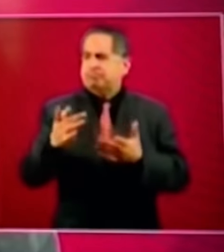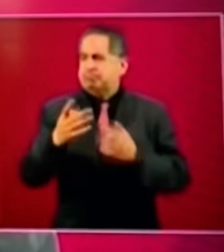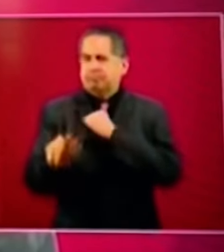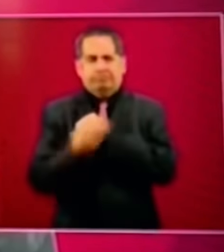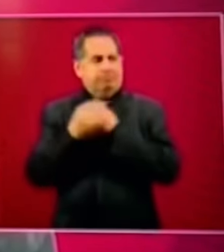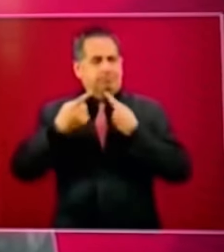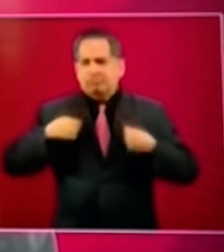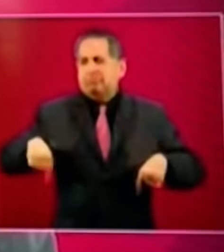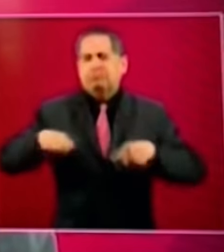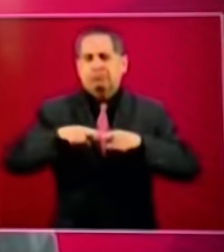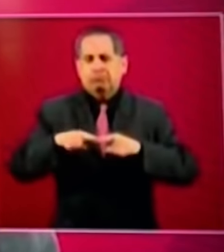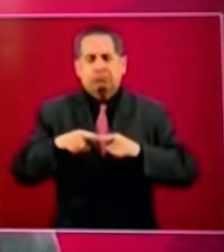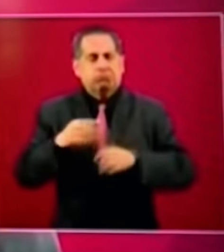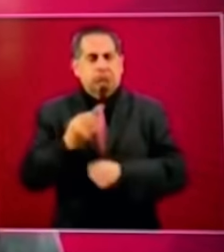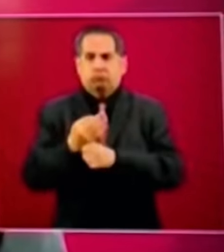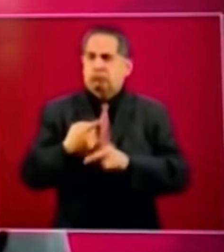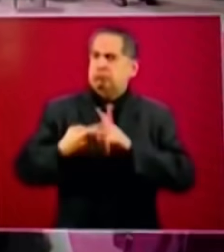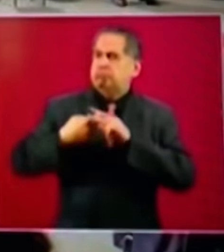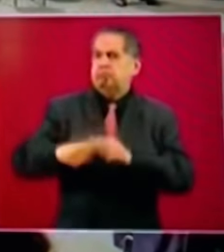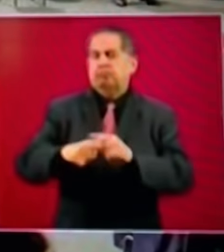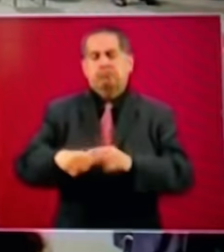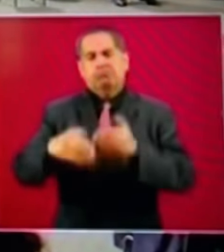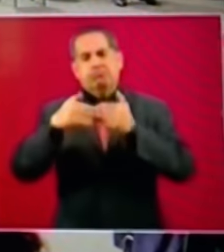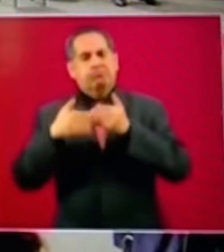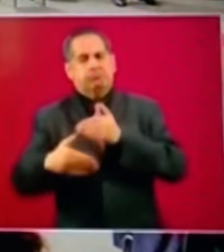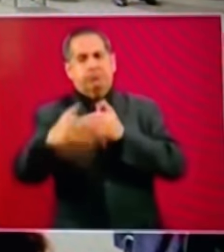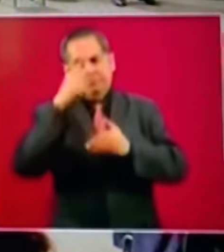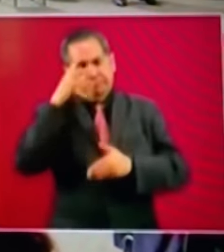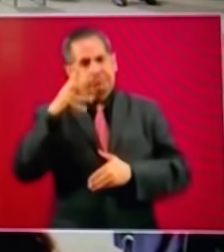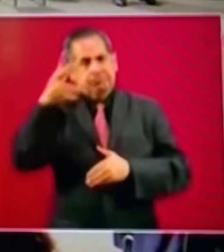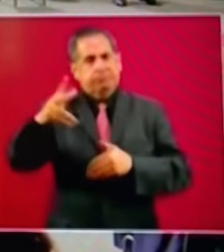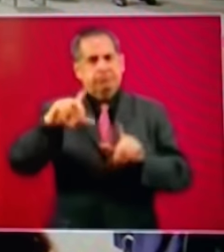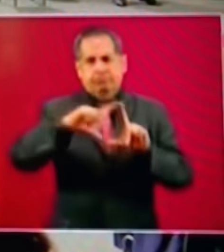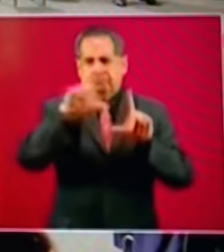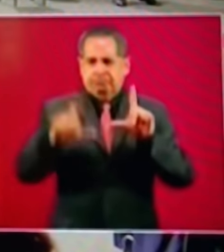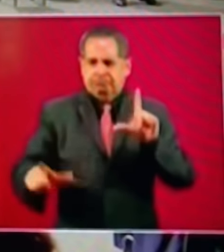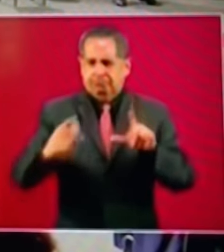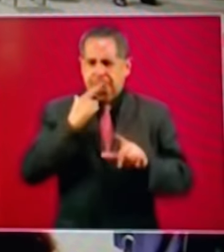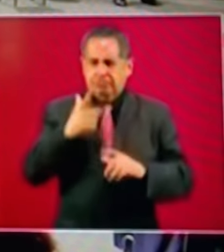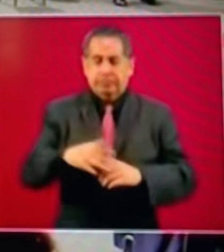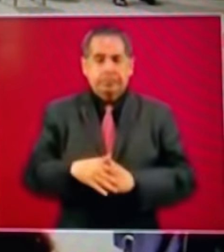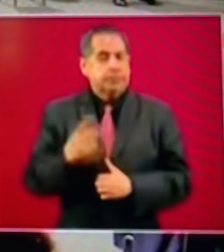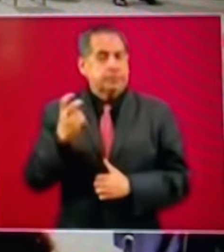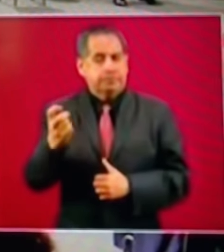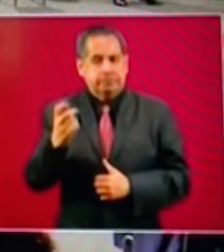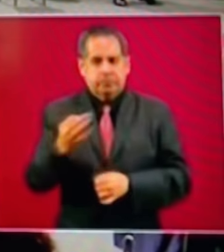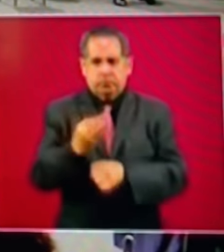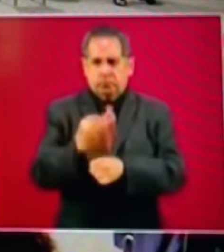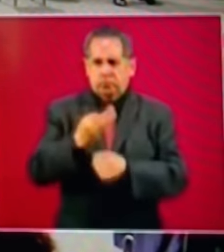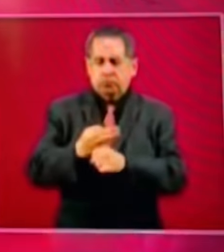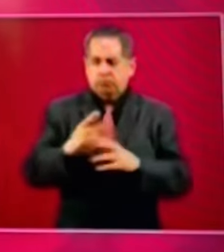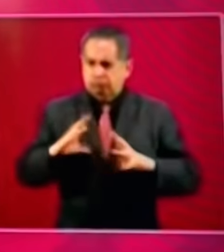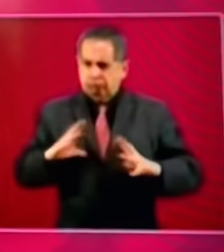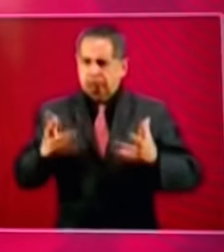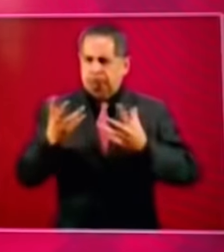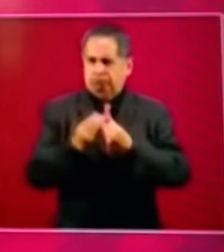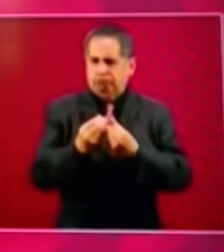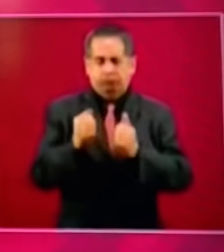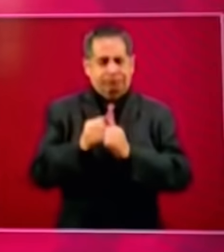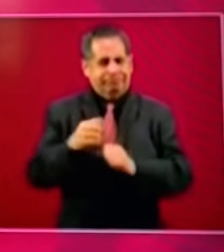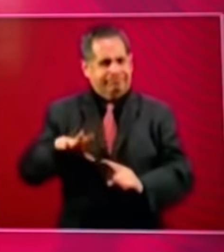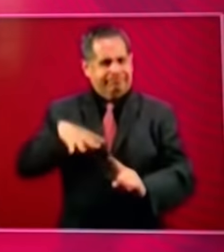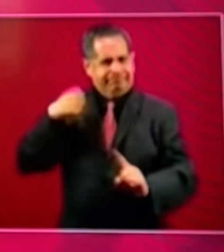y sentar las bases para tener un mejor país por eso estamos todos juntos con este gran